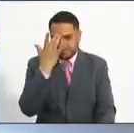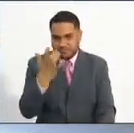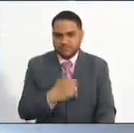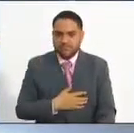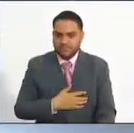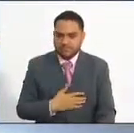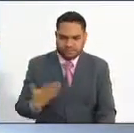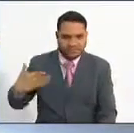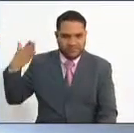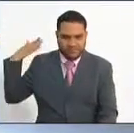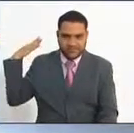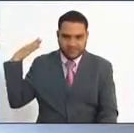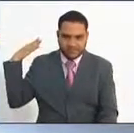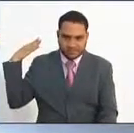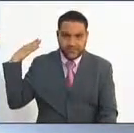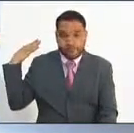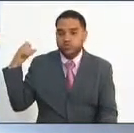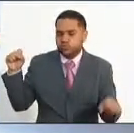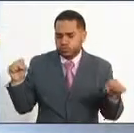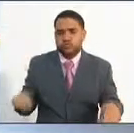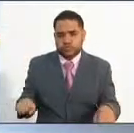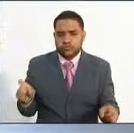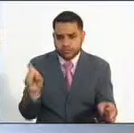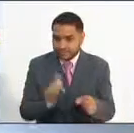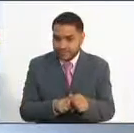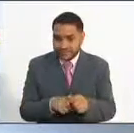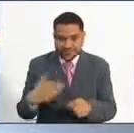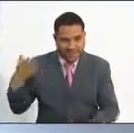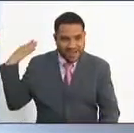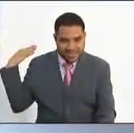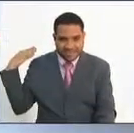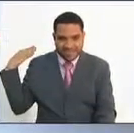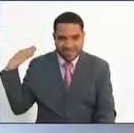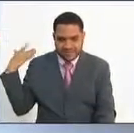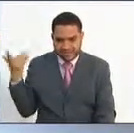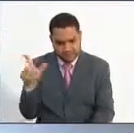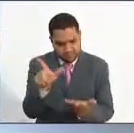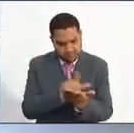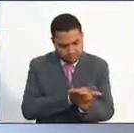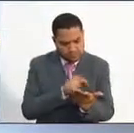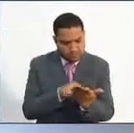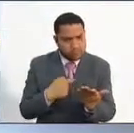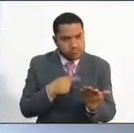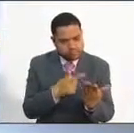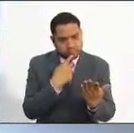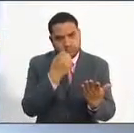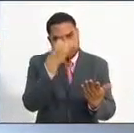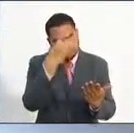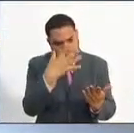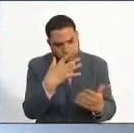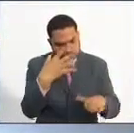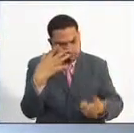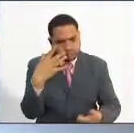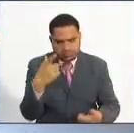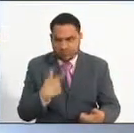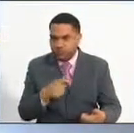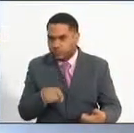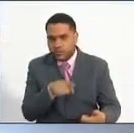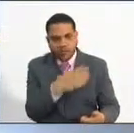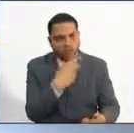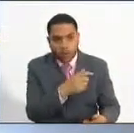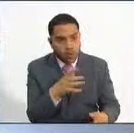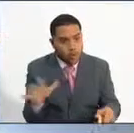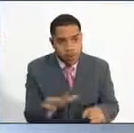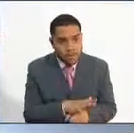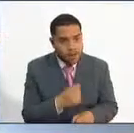hace algunos años eso era perfectamente posible. Uno estaba en una lista de elegibles, quedaba en una determinada posición y si no había